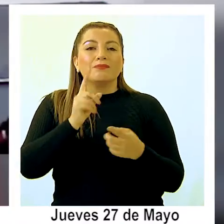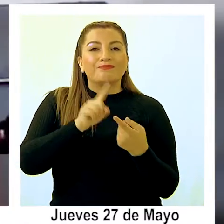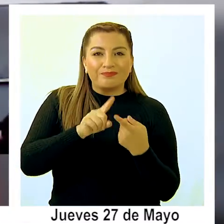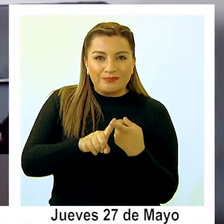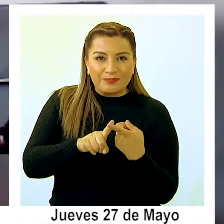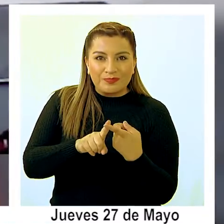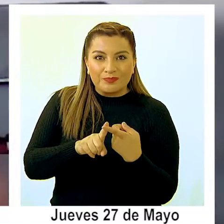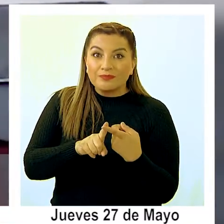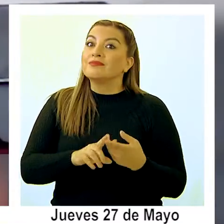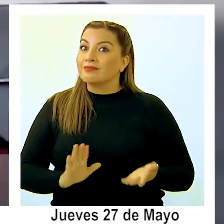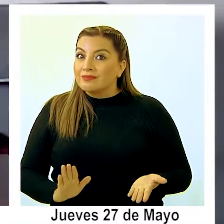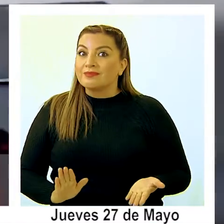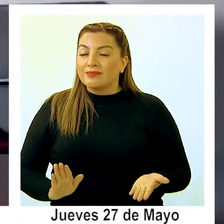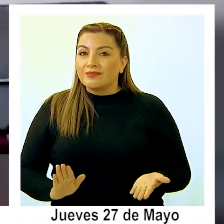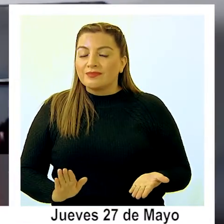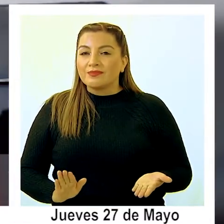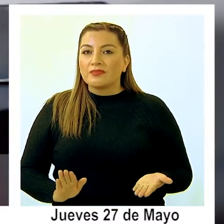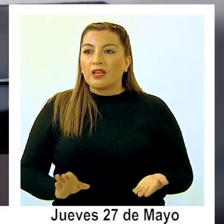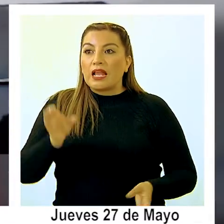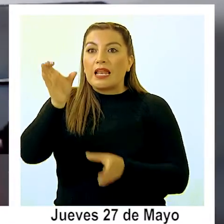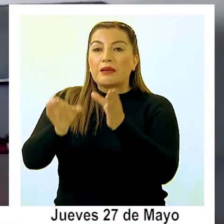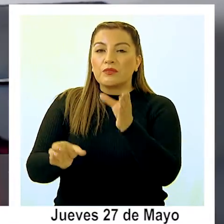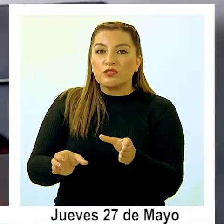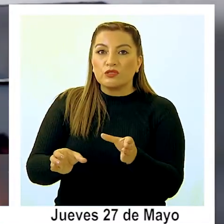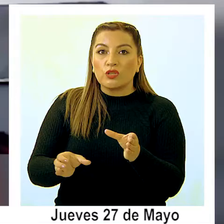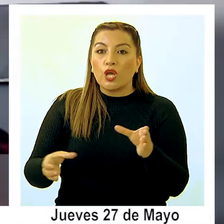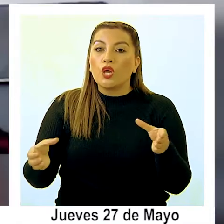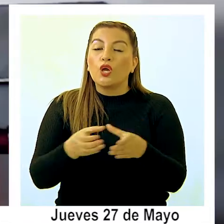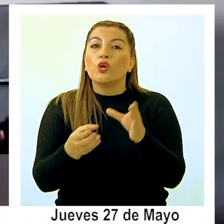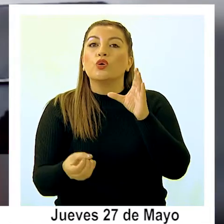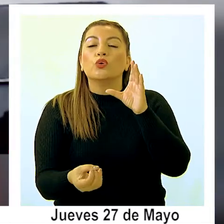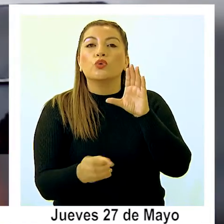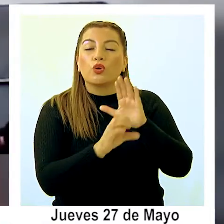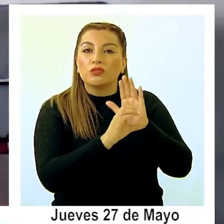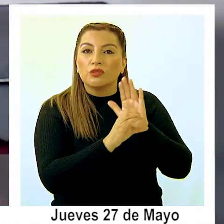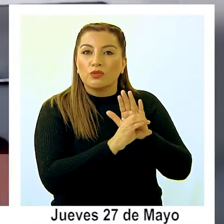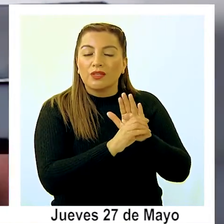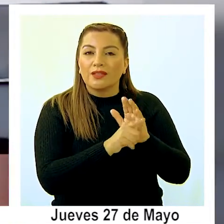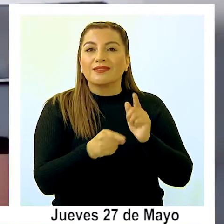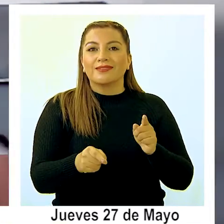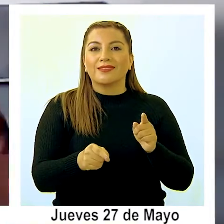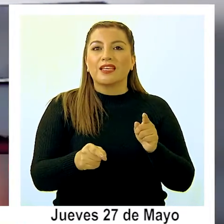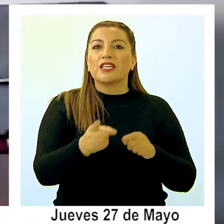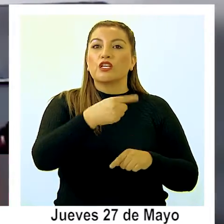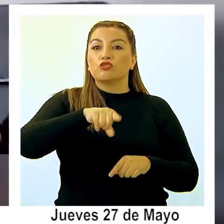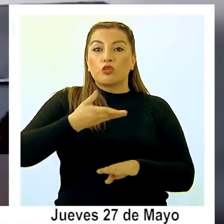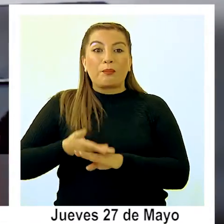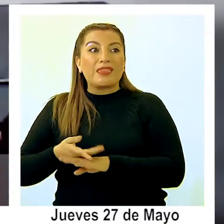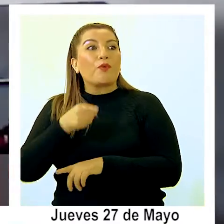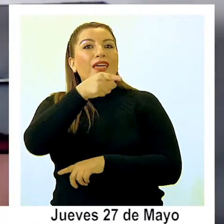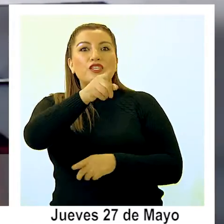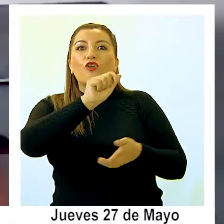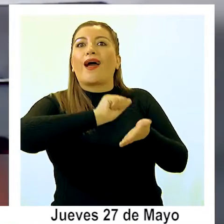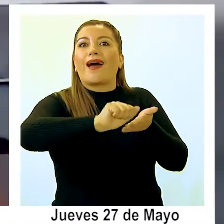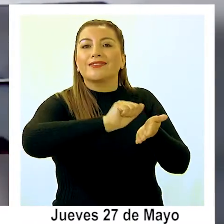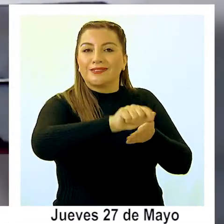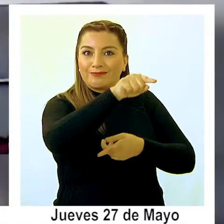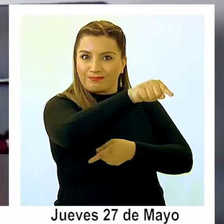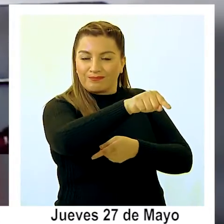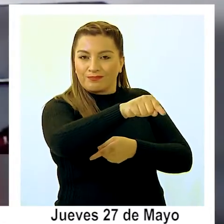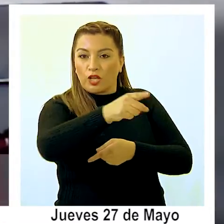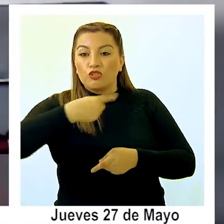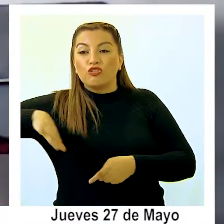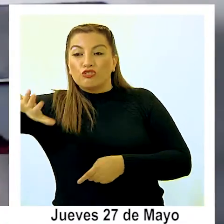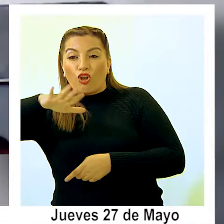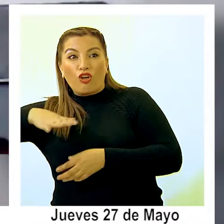participación. ¿Cierto? Porque, claro, estas personas que son nuestros constituyentes son un vehículo de las necesidades y las demandas de nosotros. Pero esas van a ser escuchadas